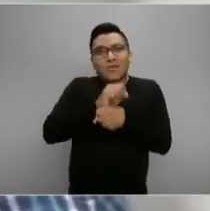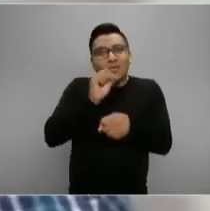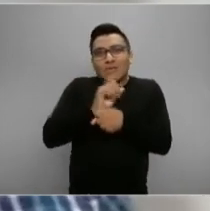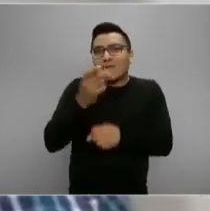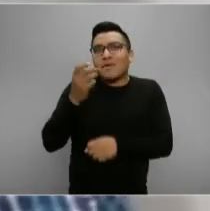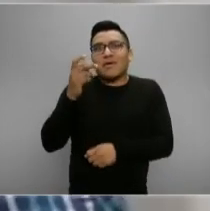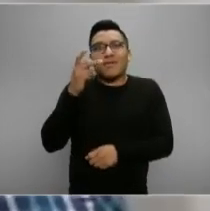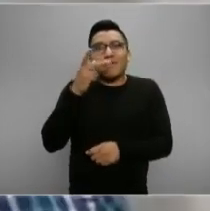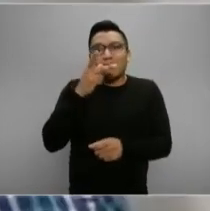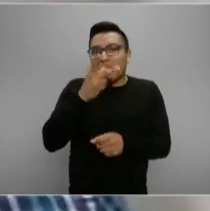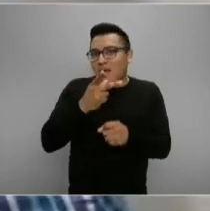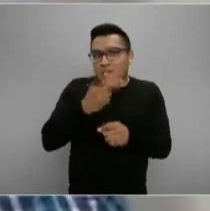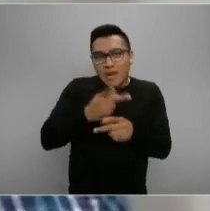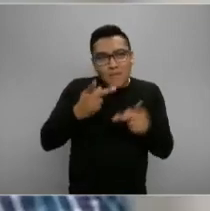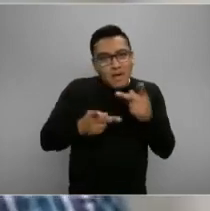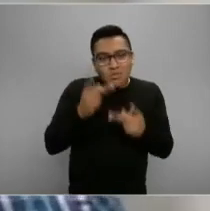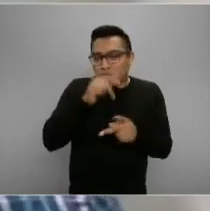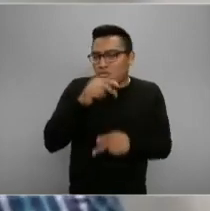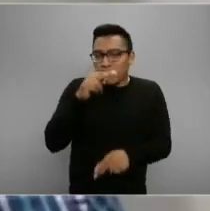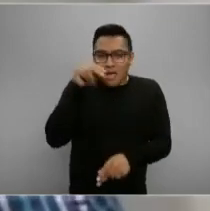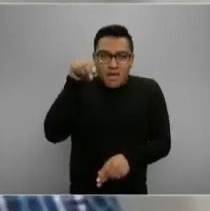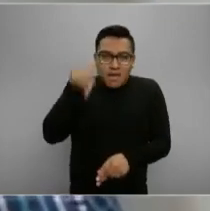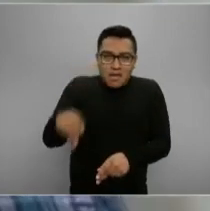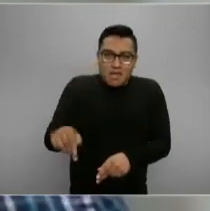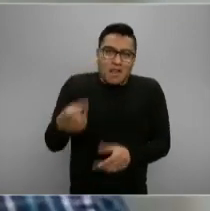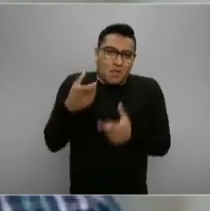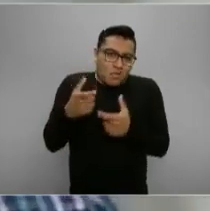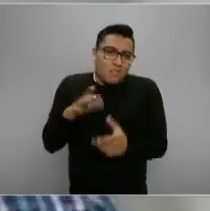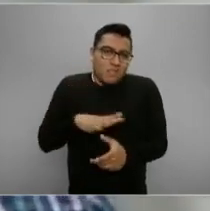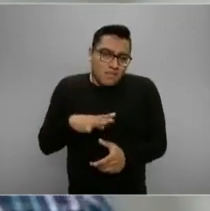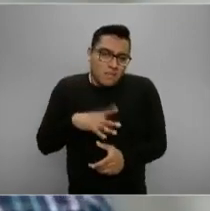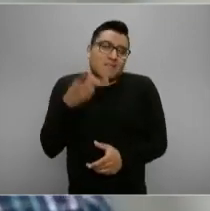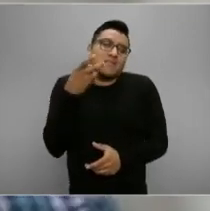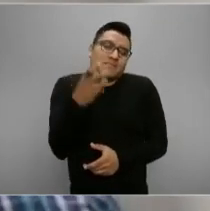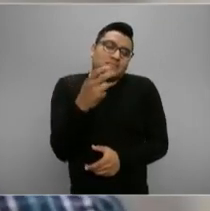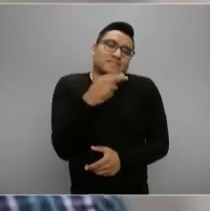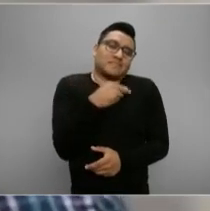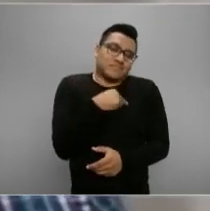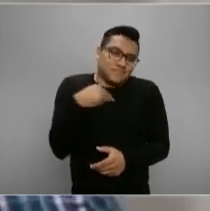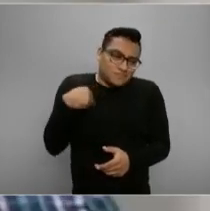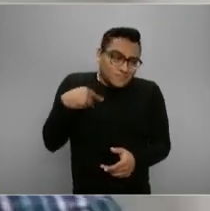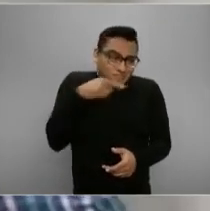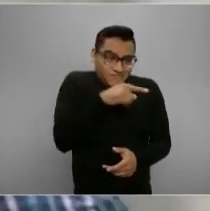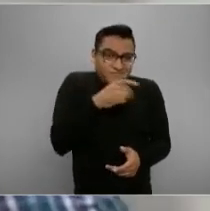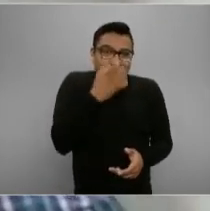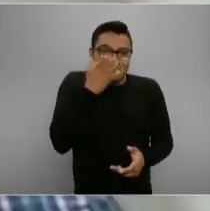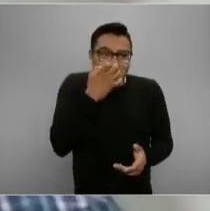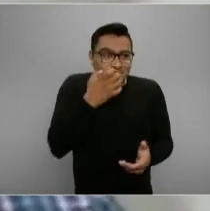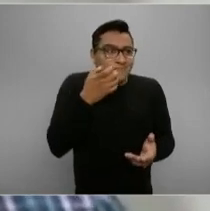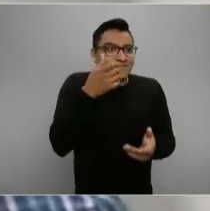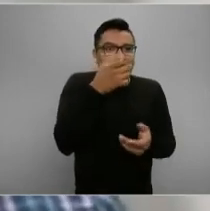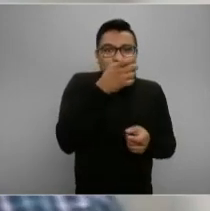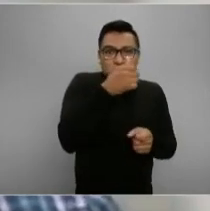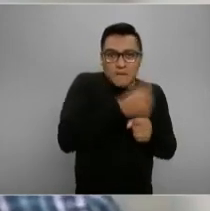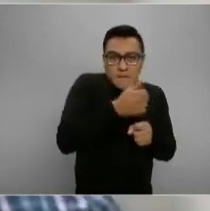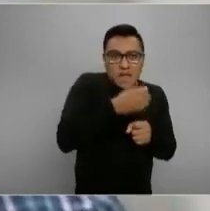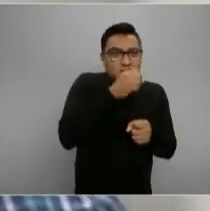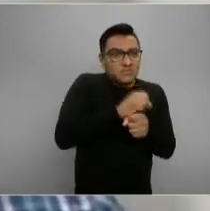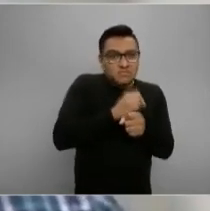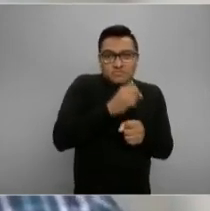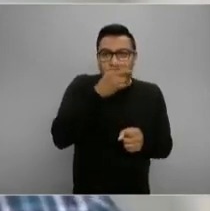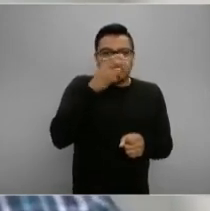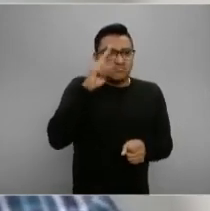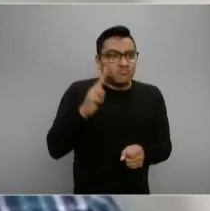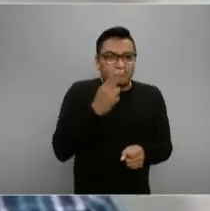que carecen estas colonias y que parte del programa es hacer esos equipamientos, esas escuelas, esas primarias, esas preparatorias, esas